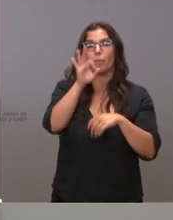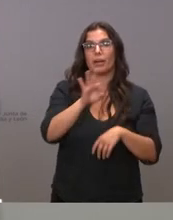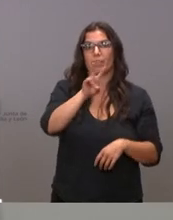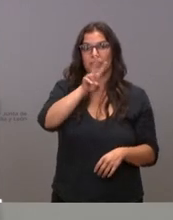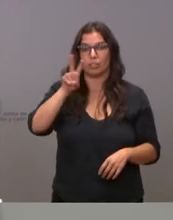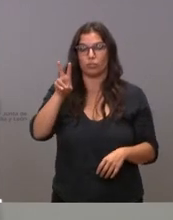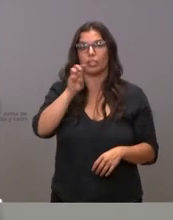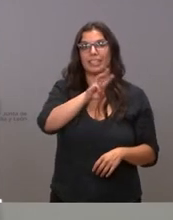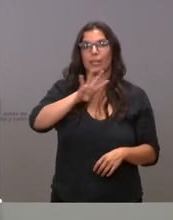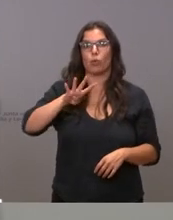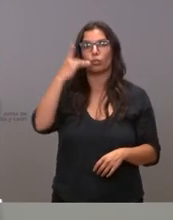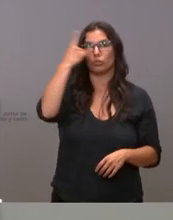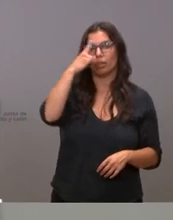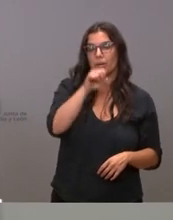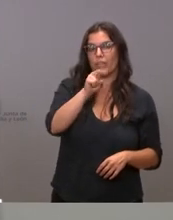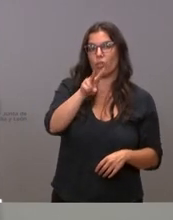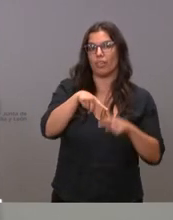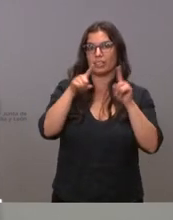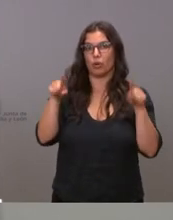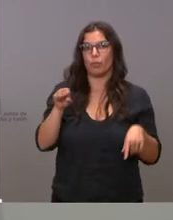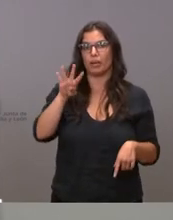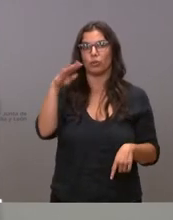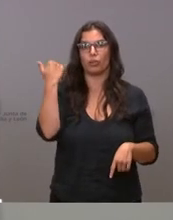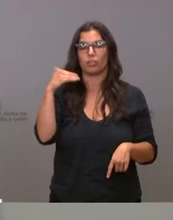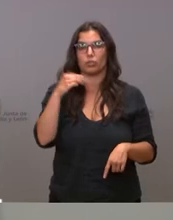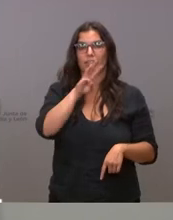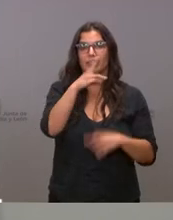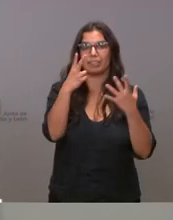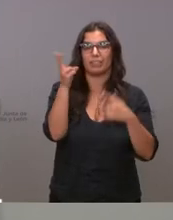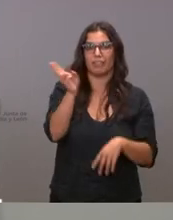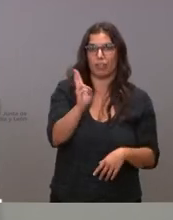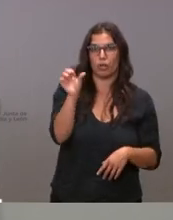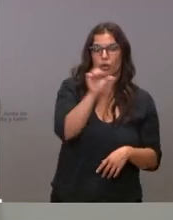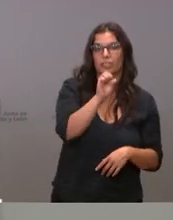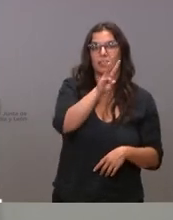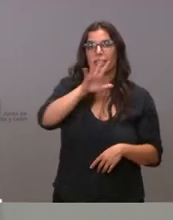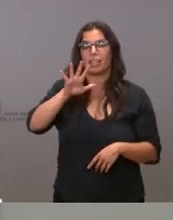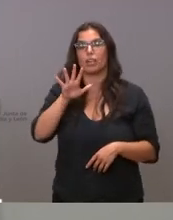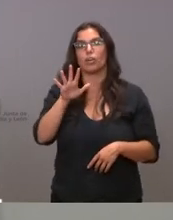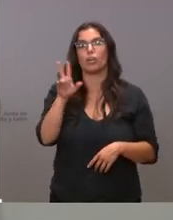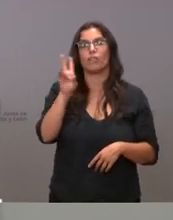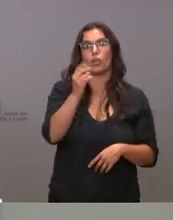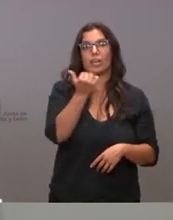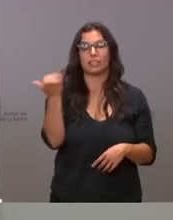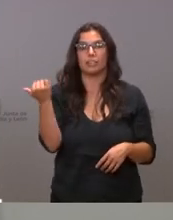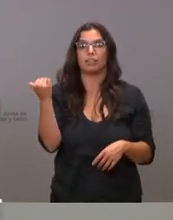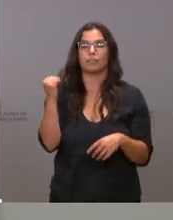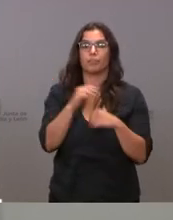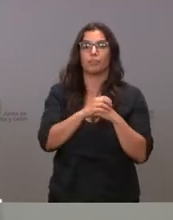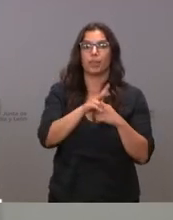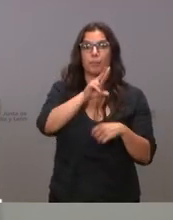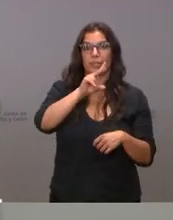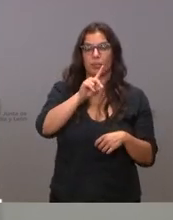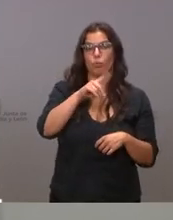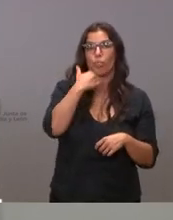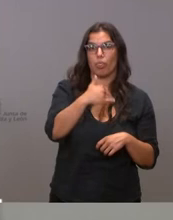34 en Salamanca 12 en Segovia 14 en Soria 37 en Valladolid Oeste 35 en Valladolid Este 21